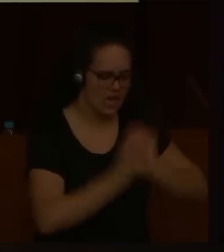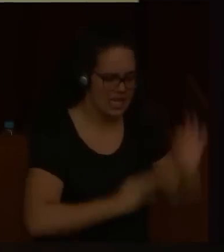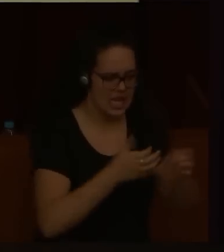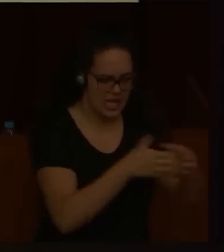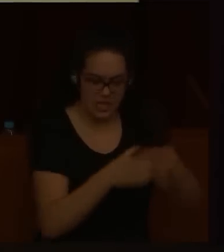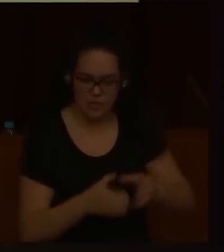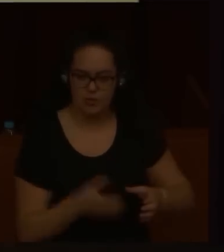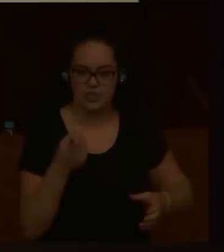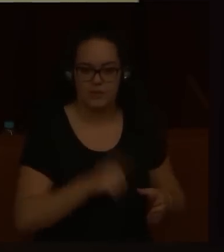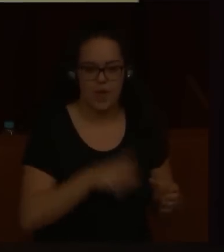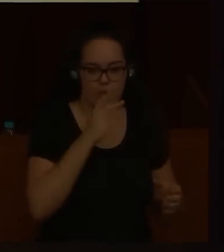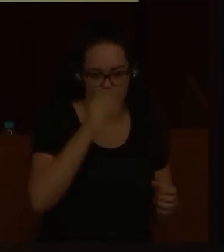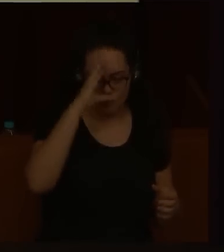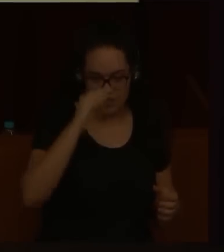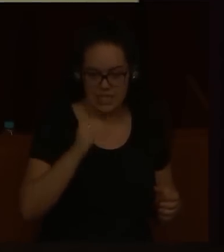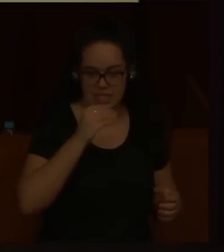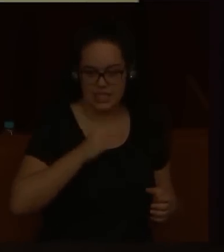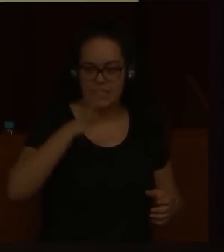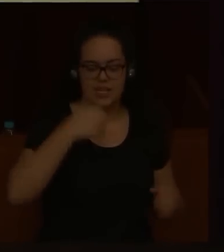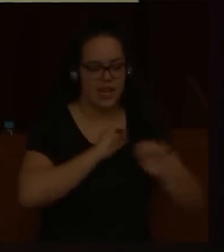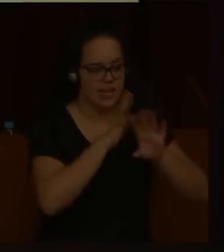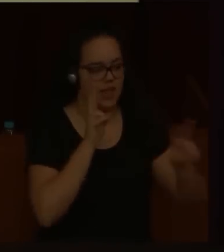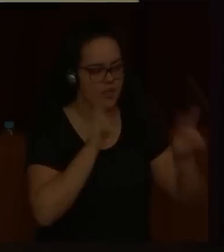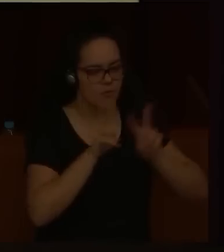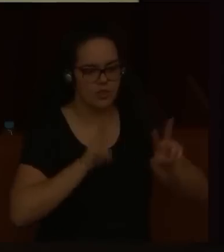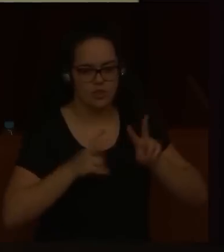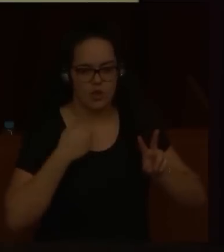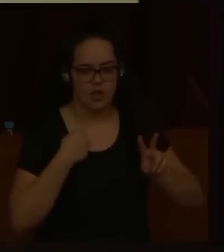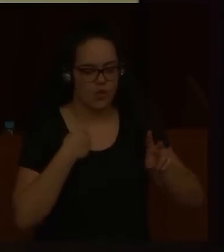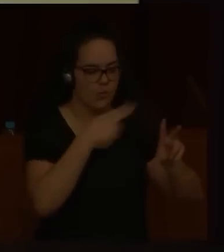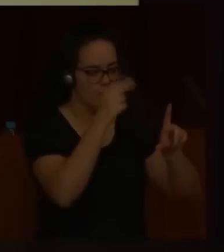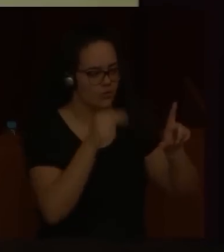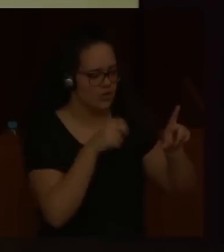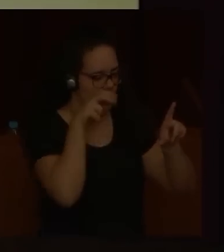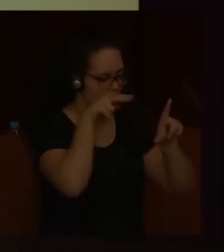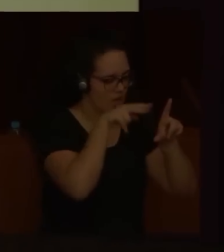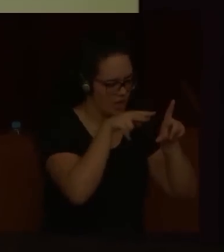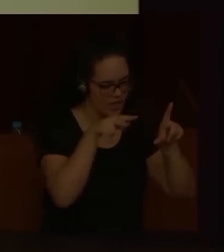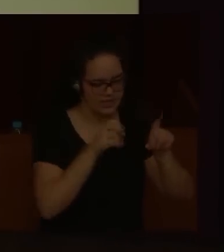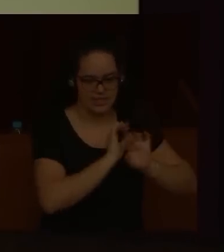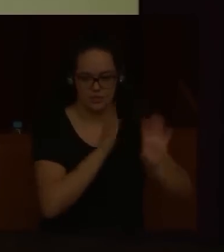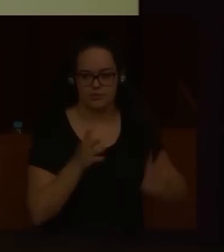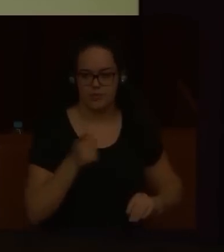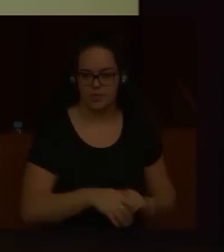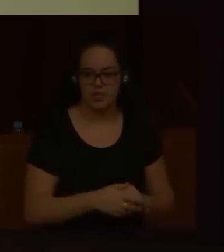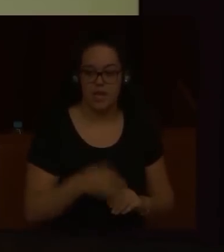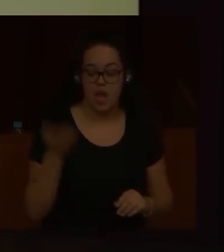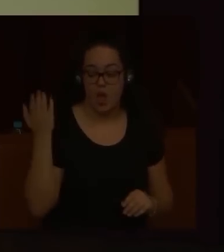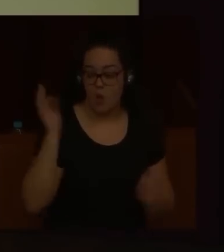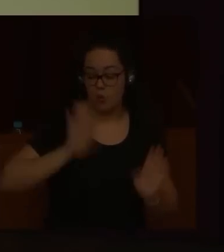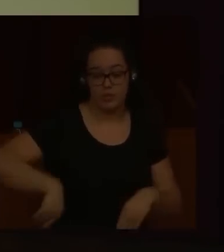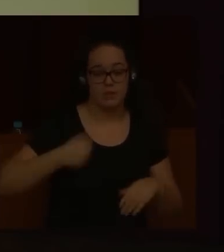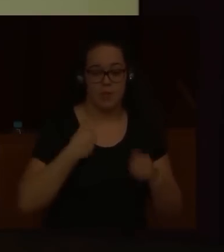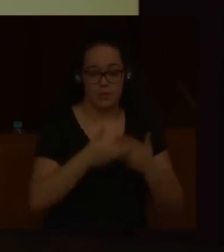y su lucidez y claridad de visión en la comprensión profunda de la pintura. La última publicación que dirigió en el Prado,